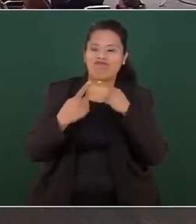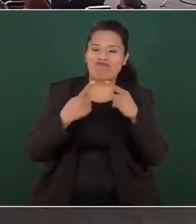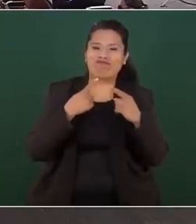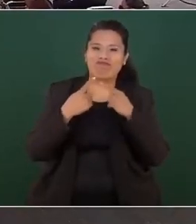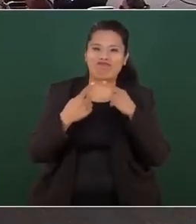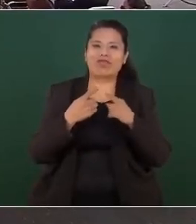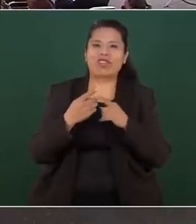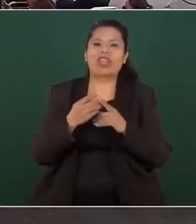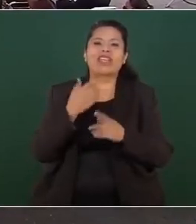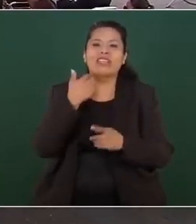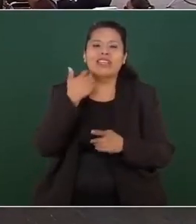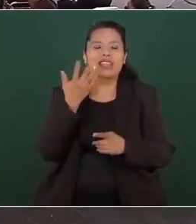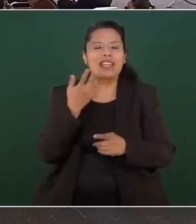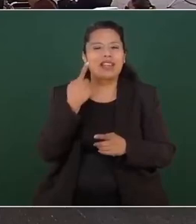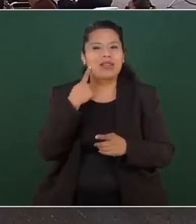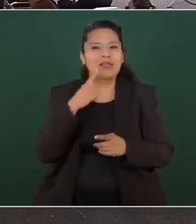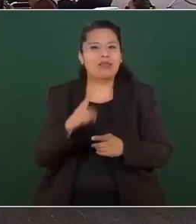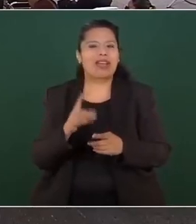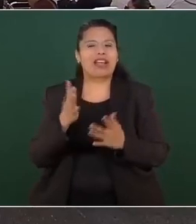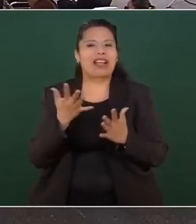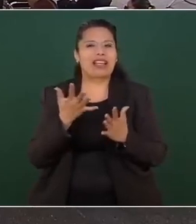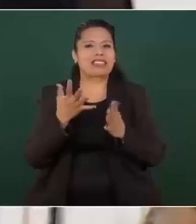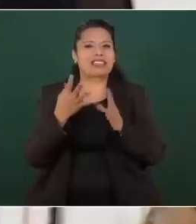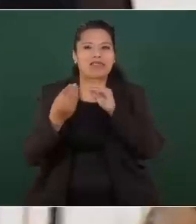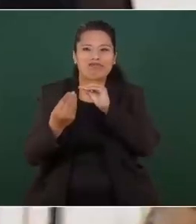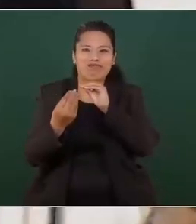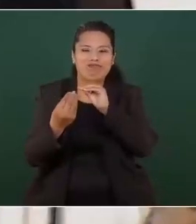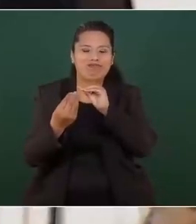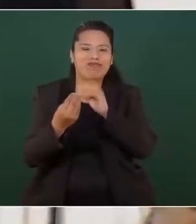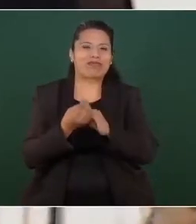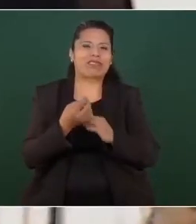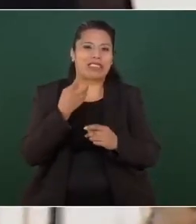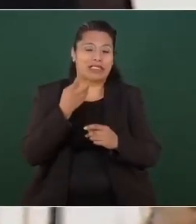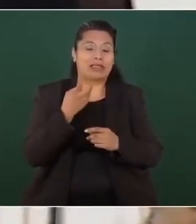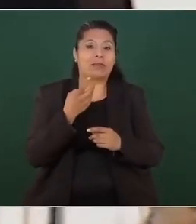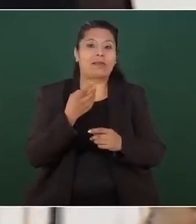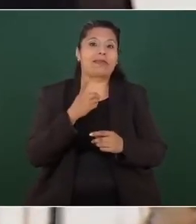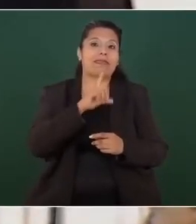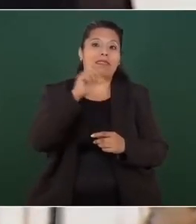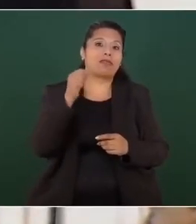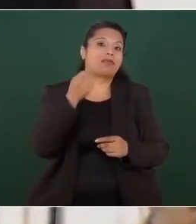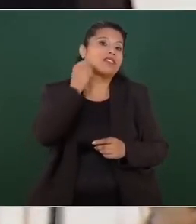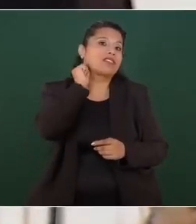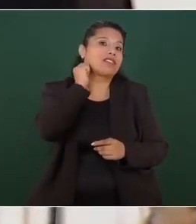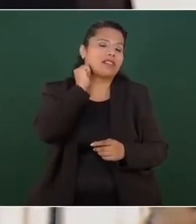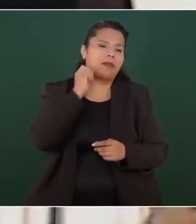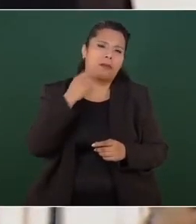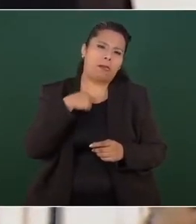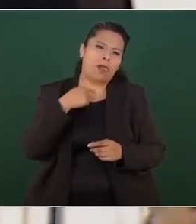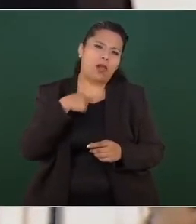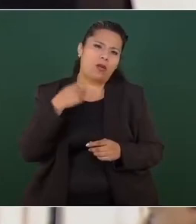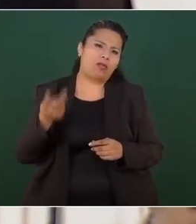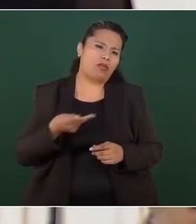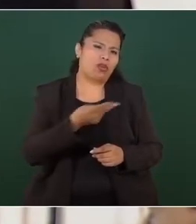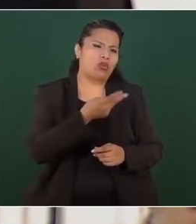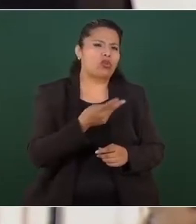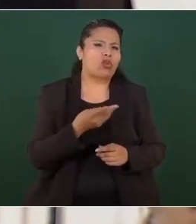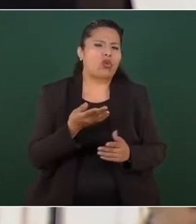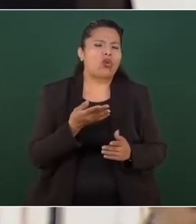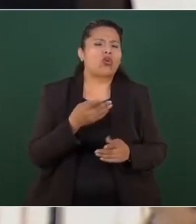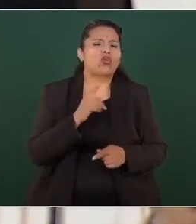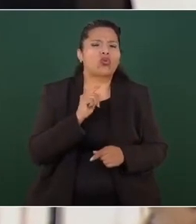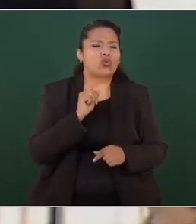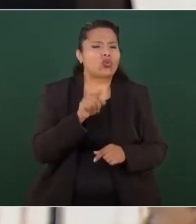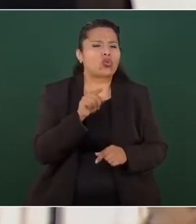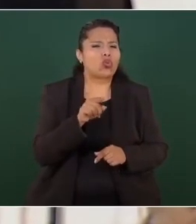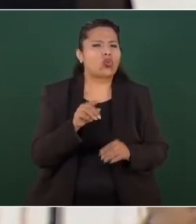votación, de esta propuesta, como la dirección de la mesa directiva en el Senado. Preguntarle, señor presidente, ¿cómo vio la jornada